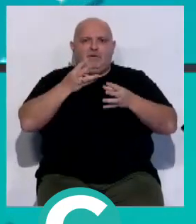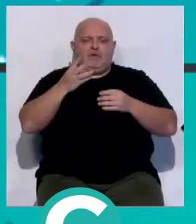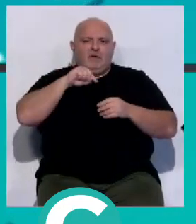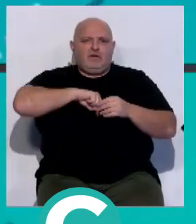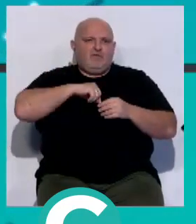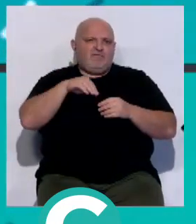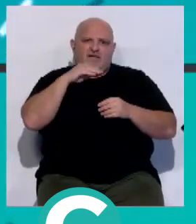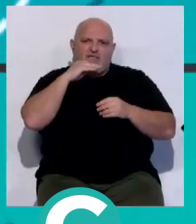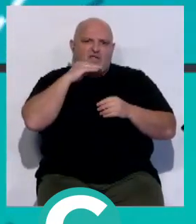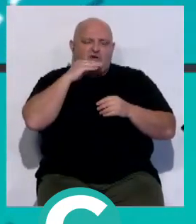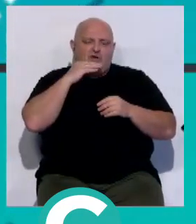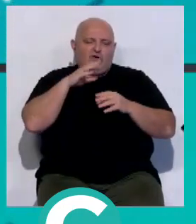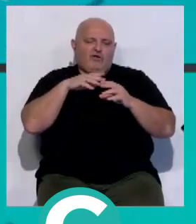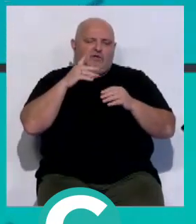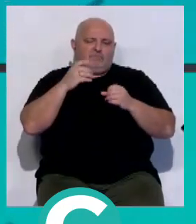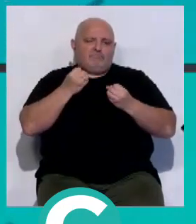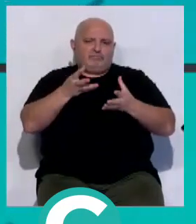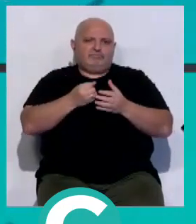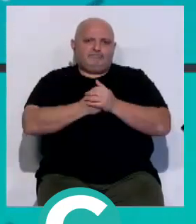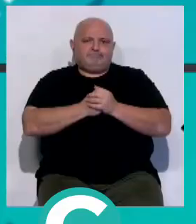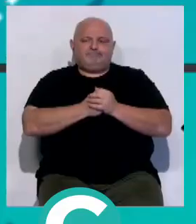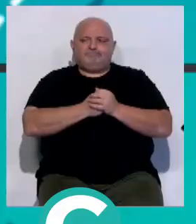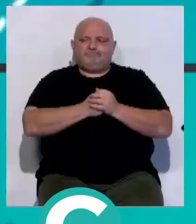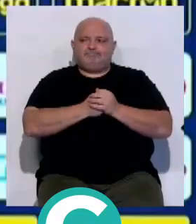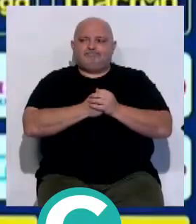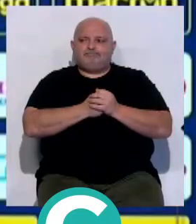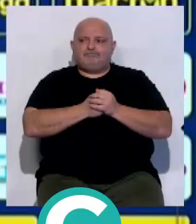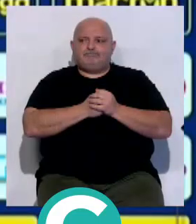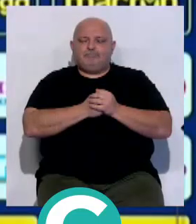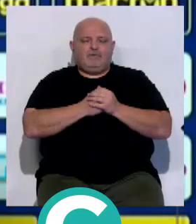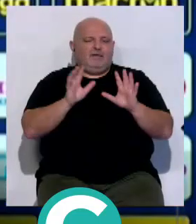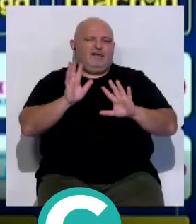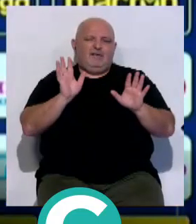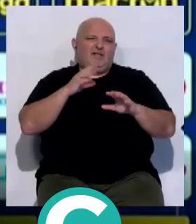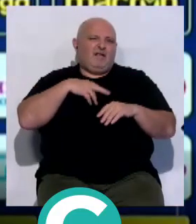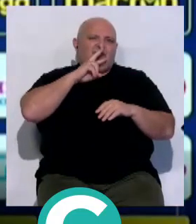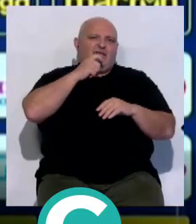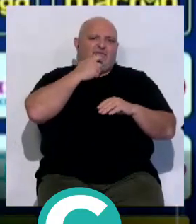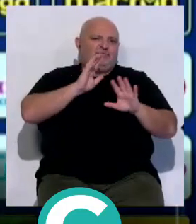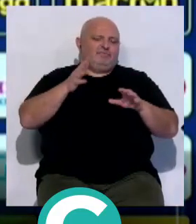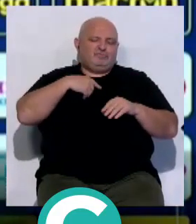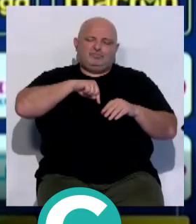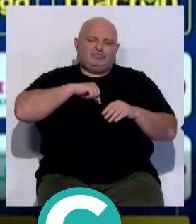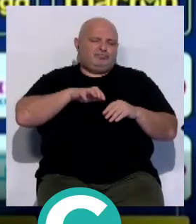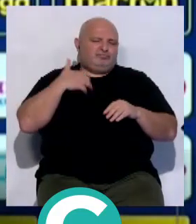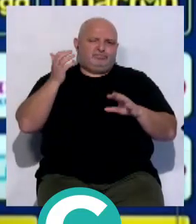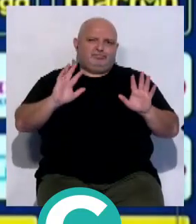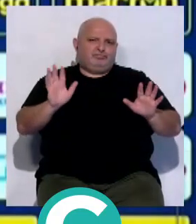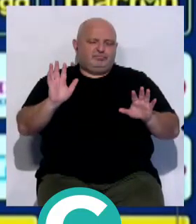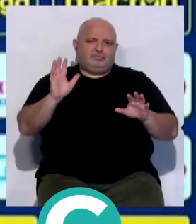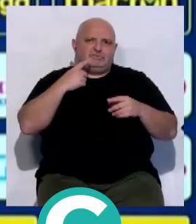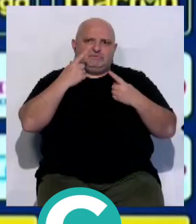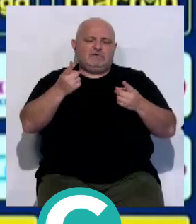visiblemente enfadado tras el choque en rueda de prensa. No voy a hablar de los árbitros, me permitiréis, estoy tan cabreado que no puedo hablar de ellos. Si